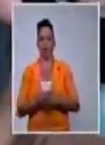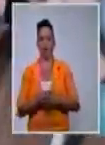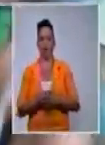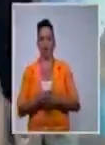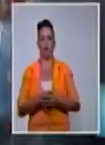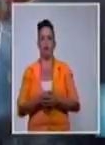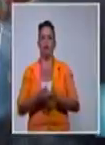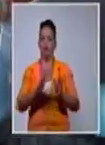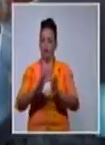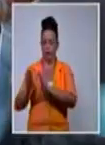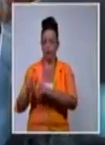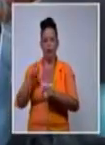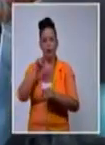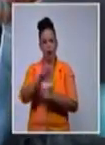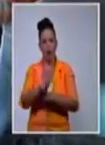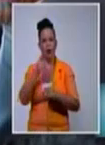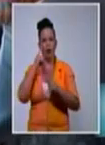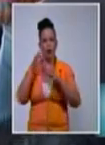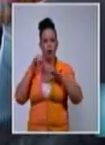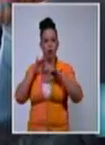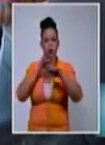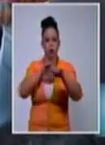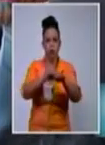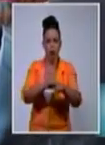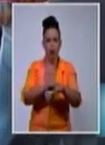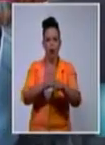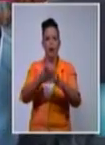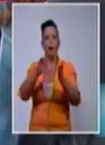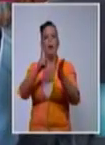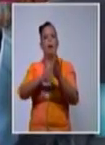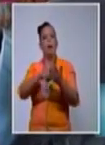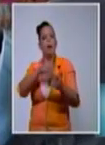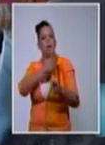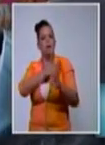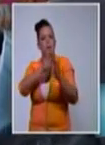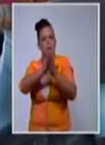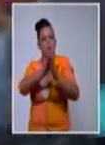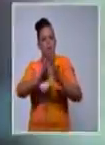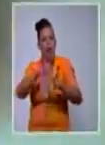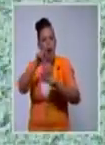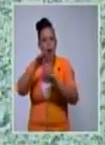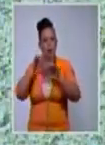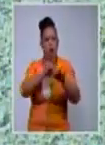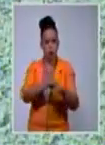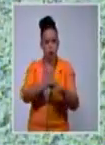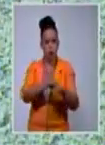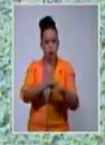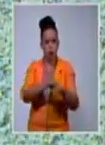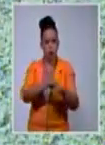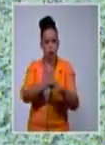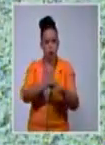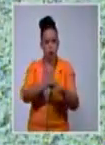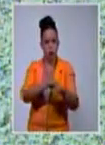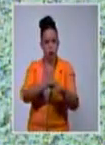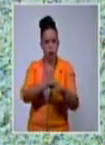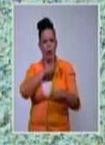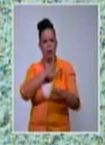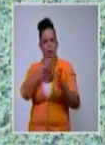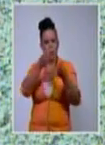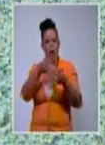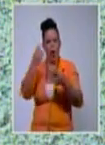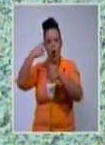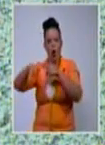pacífica en las afueras del Ministerio de Cultura de ciudadanos implicados en actos vandálicos contra tiendas en moneda libremente